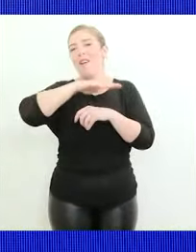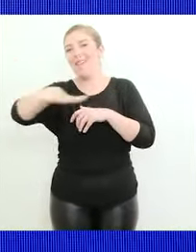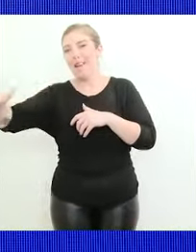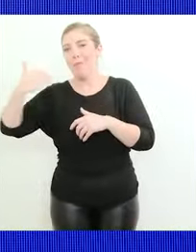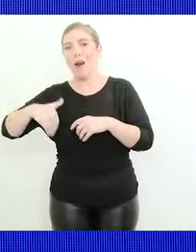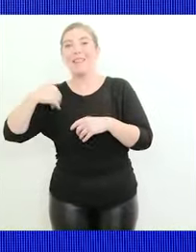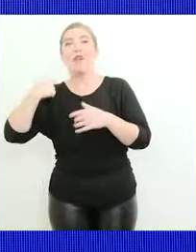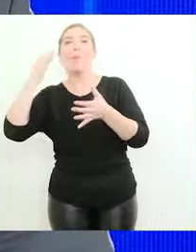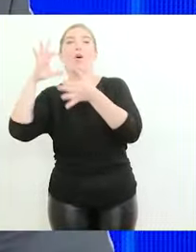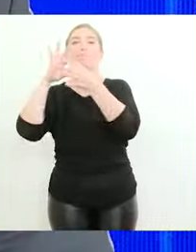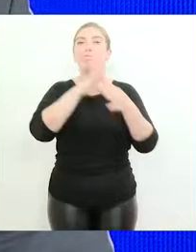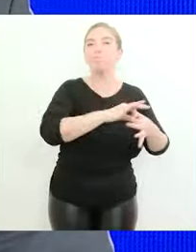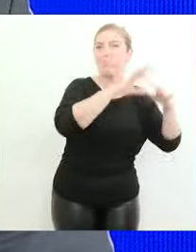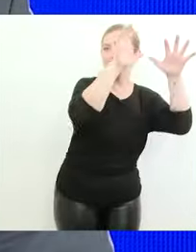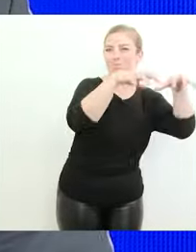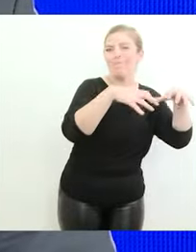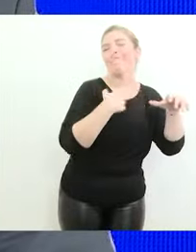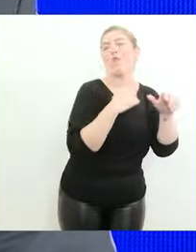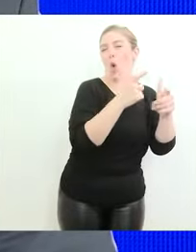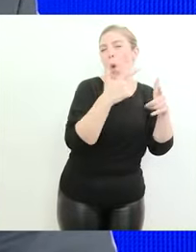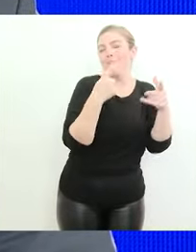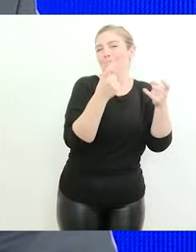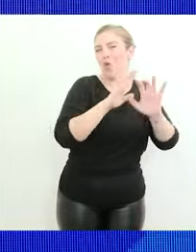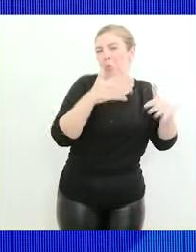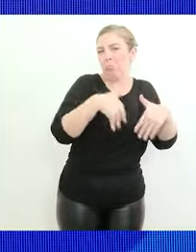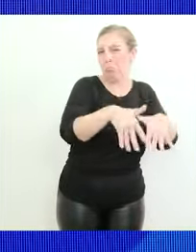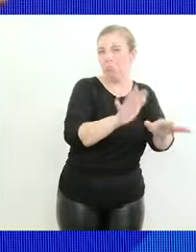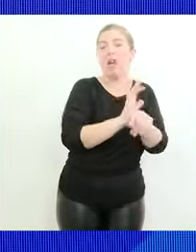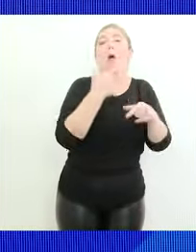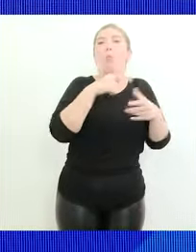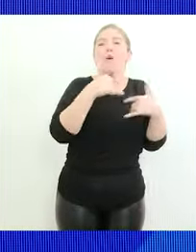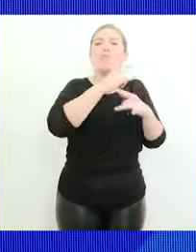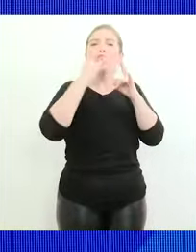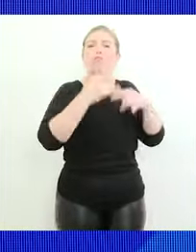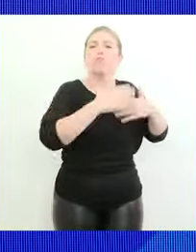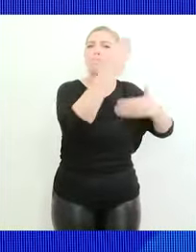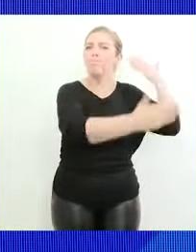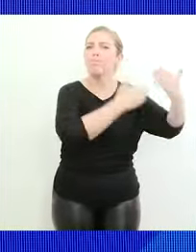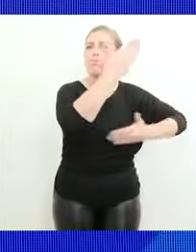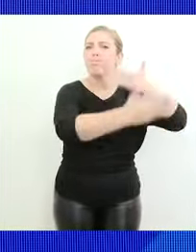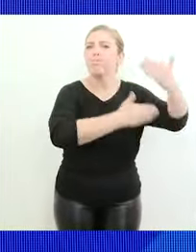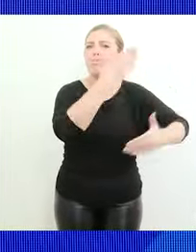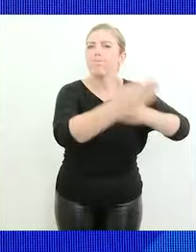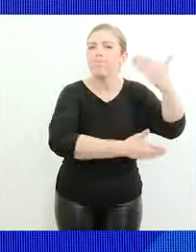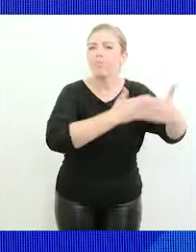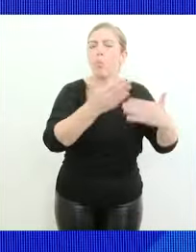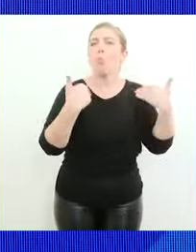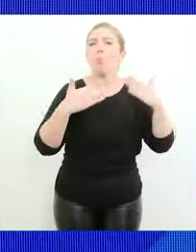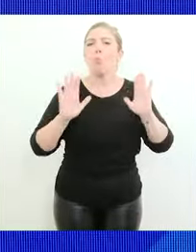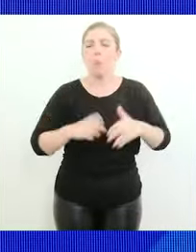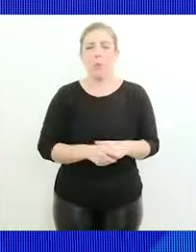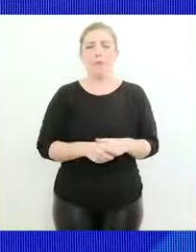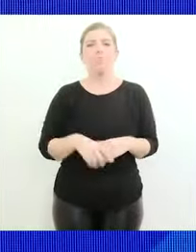tengan vuelo propio y vida propia tengan mayor trascendencia yo no es que